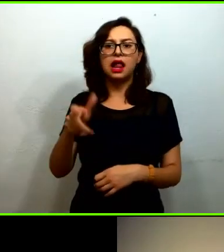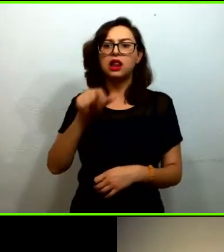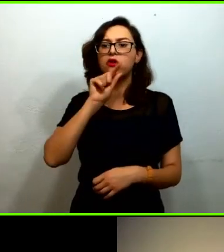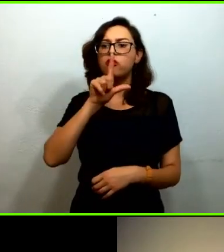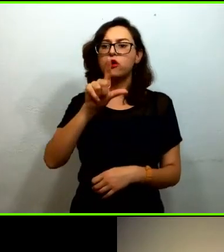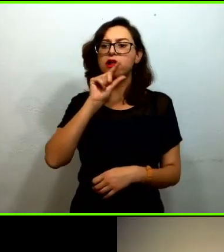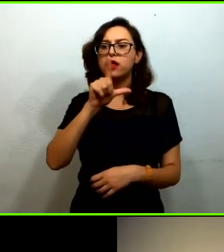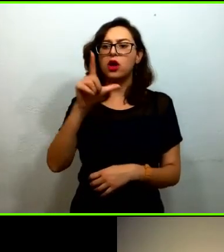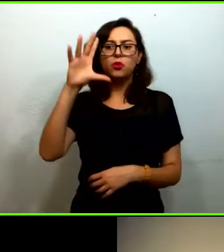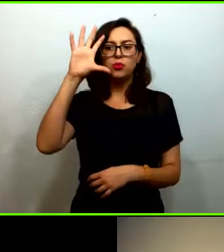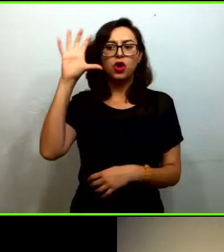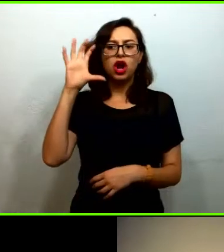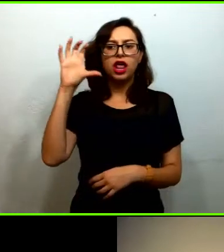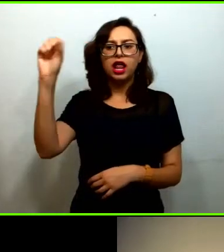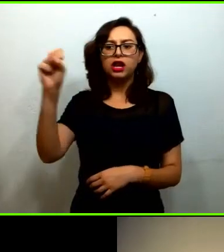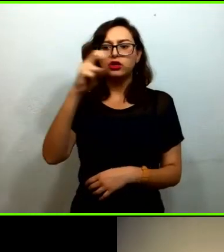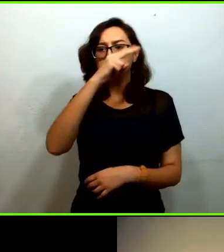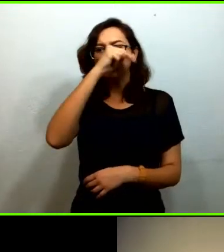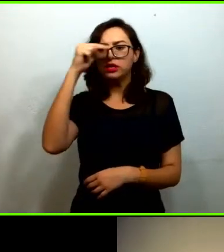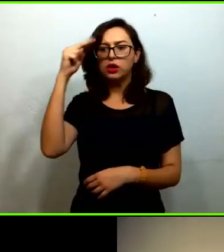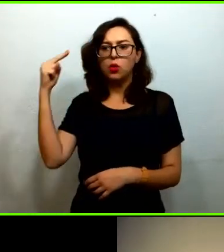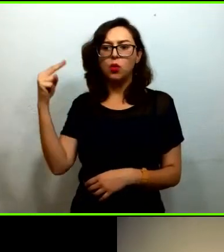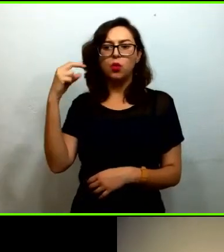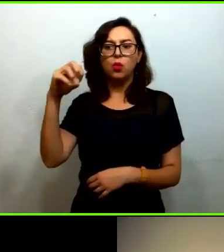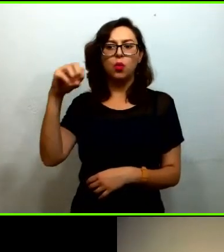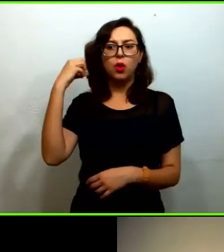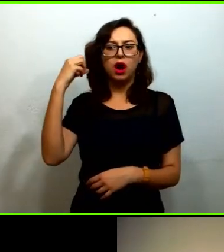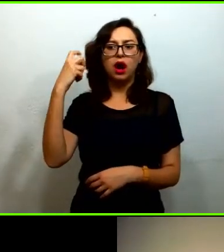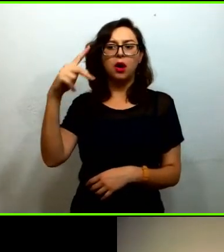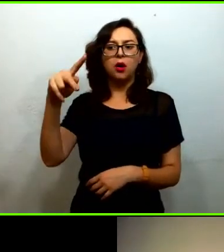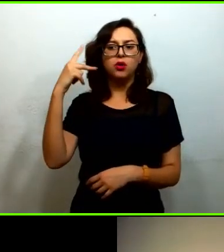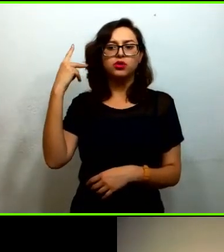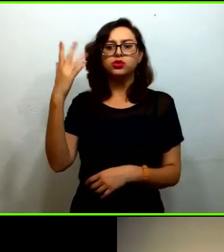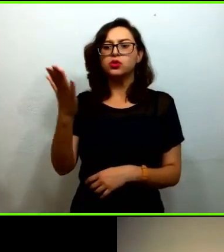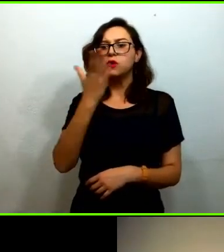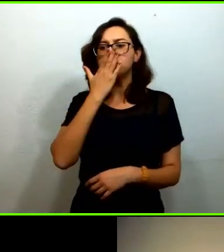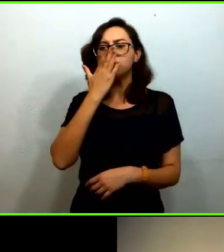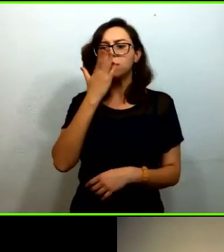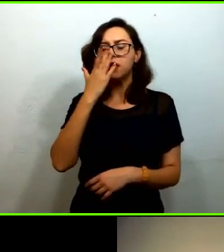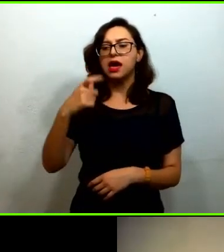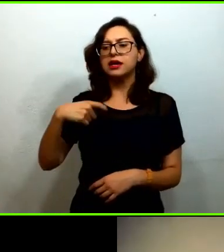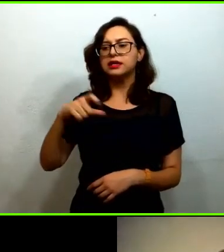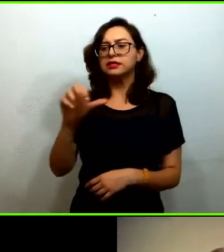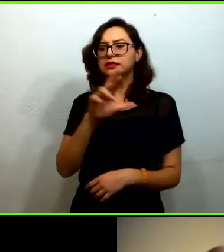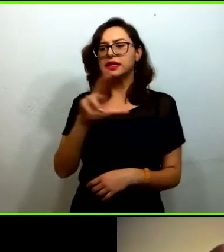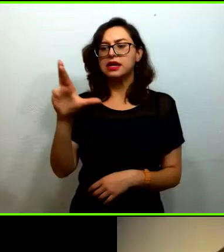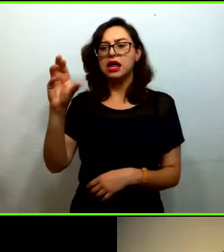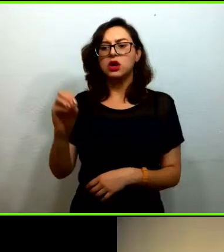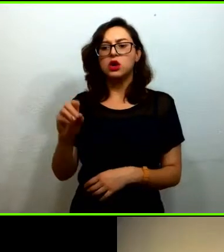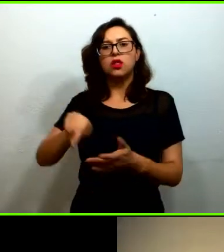Morelos Nayarit Huazaca Puebla Sonora Quintana Roo y Tamaulipa